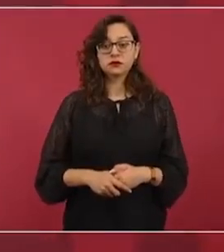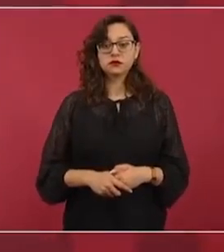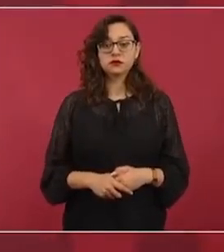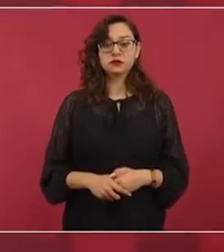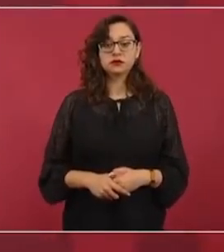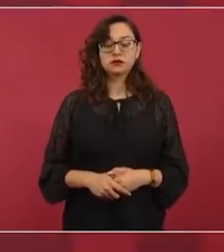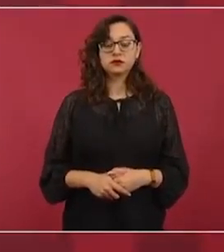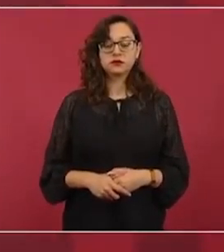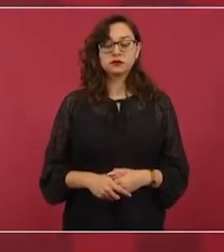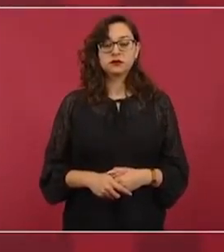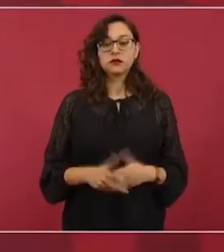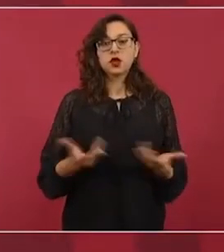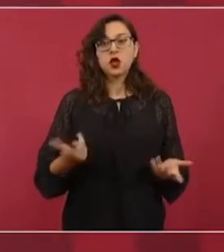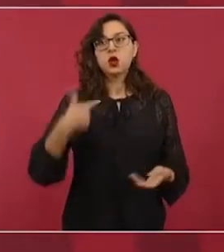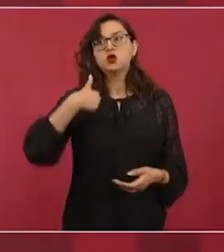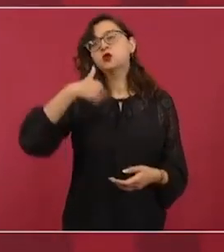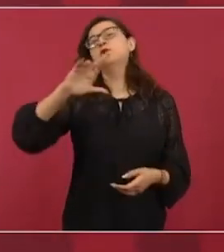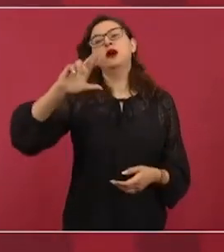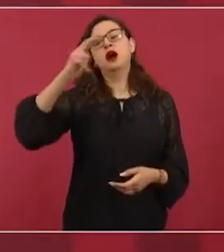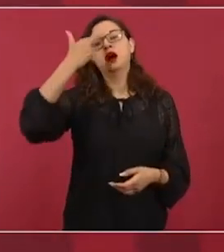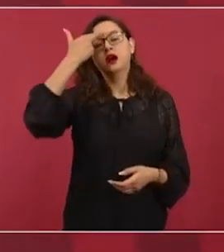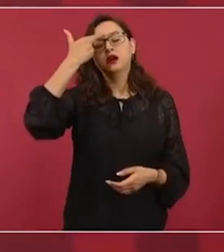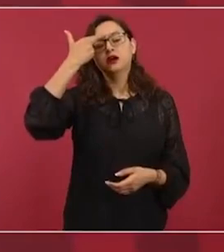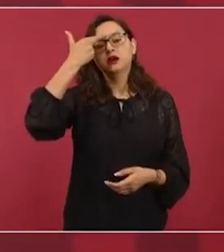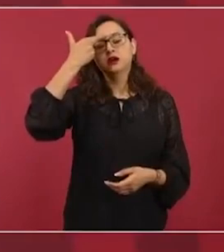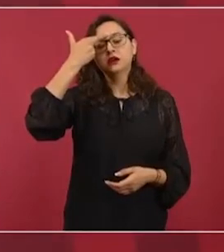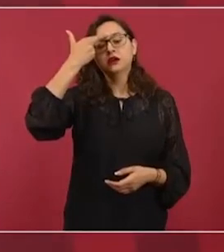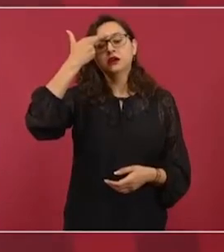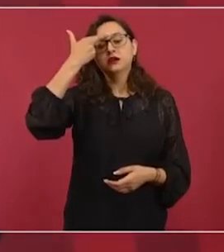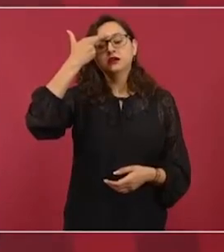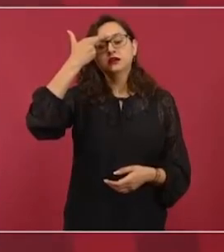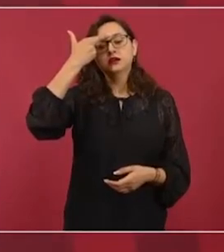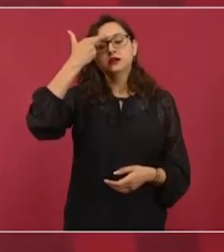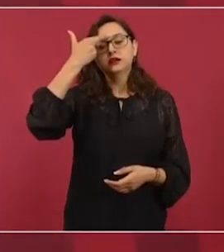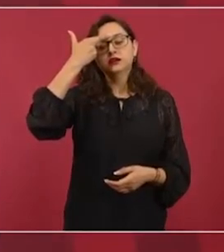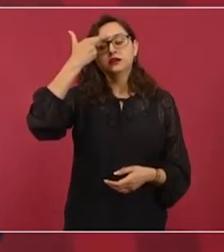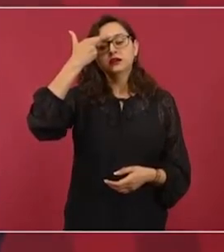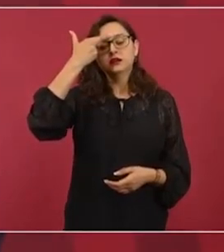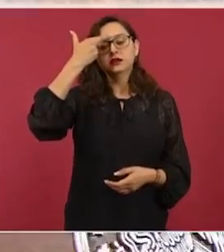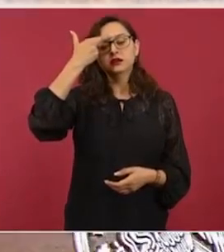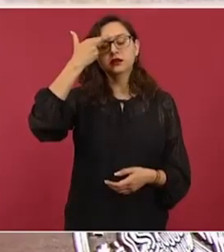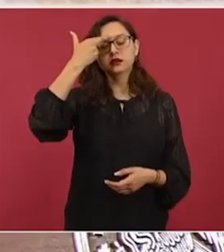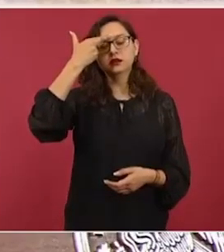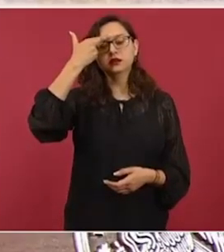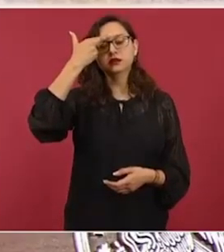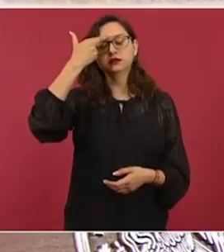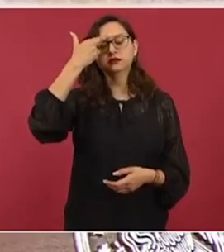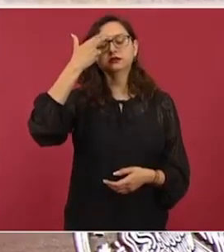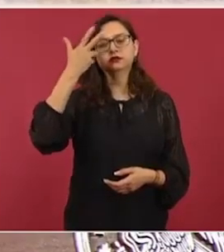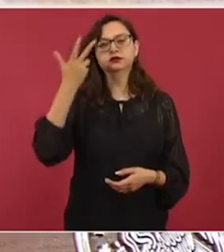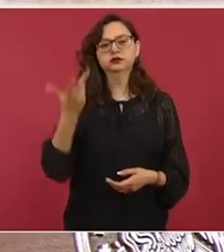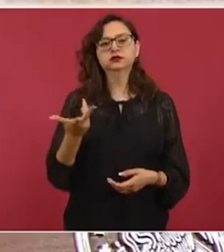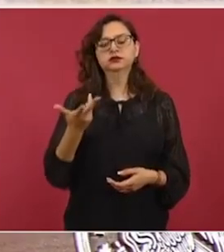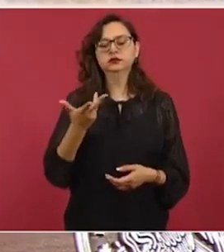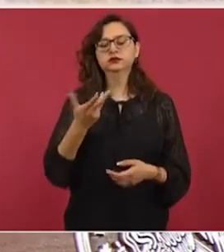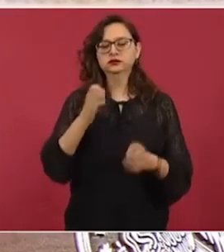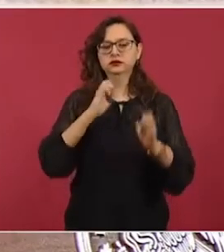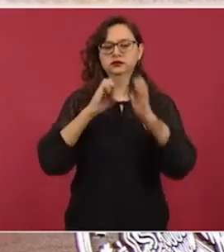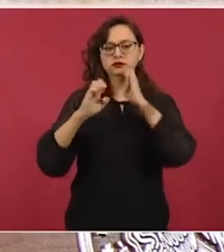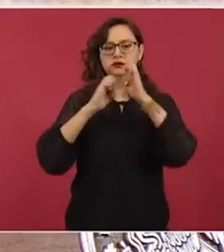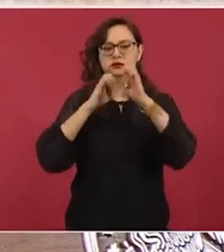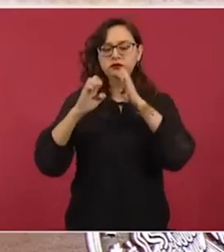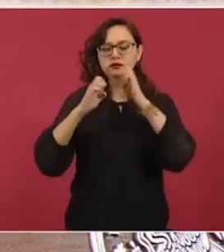de las memorias de una entrevista